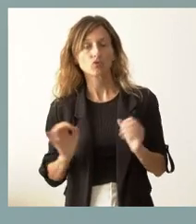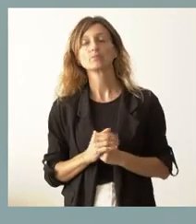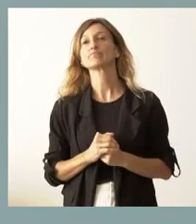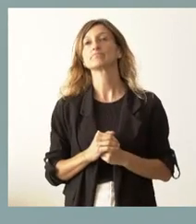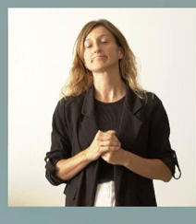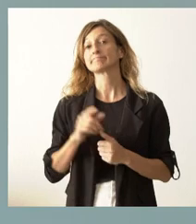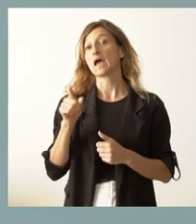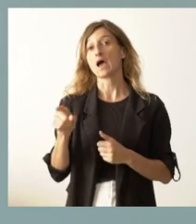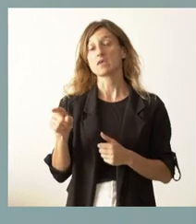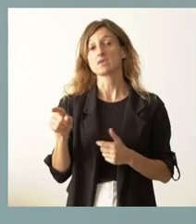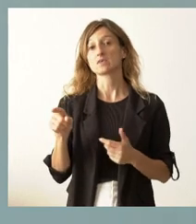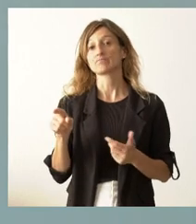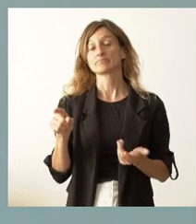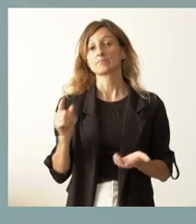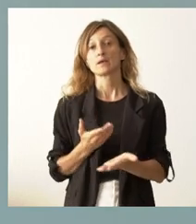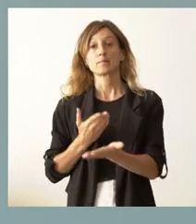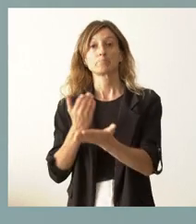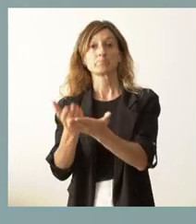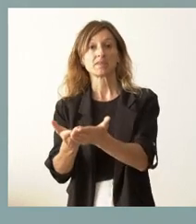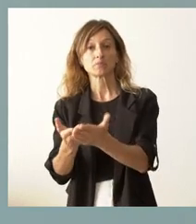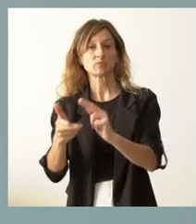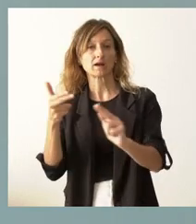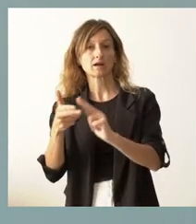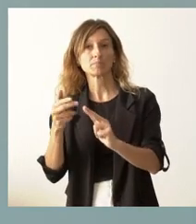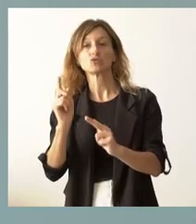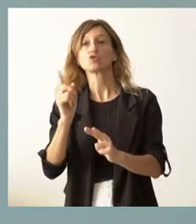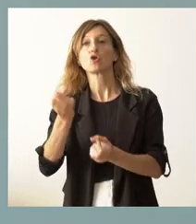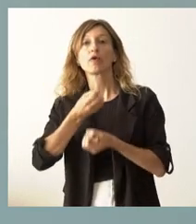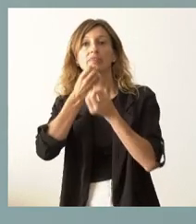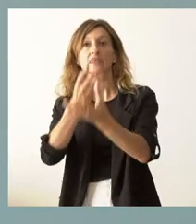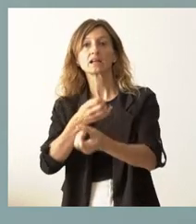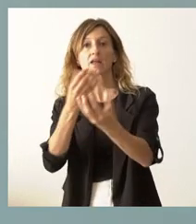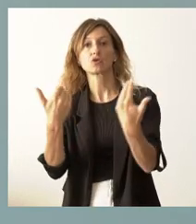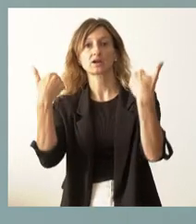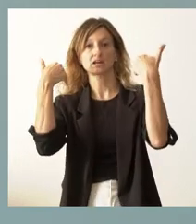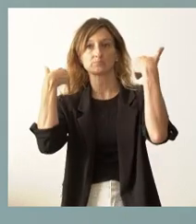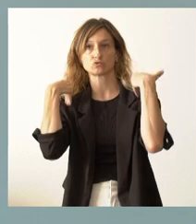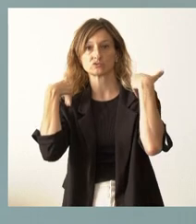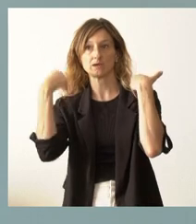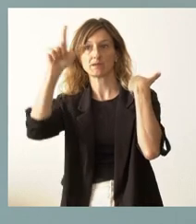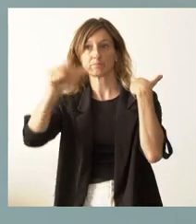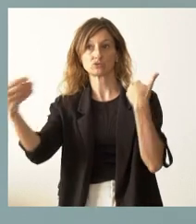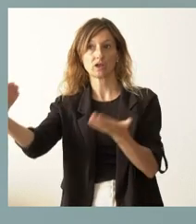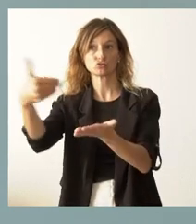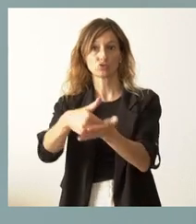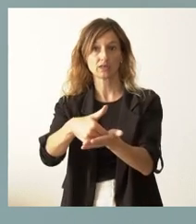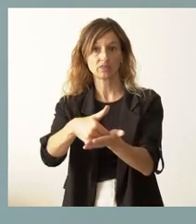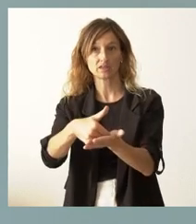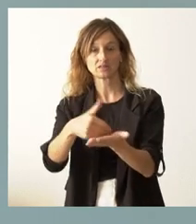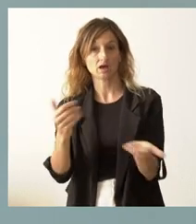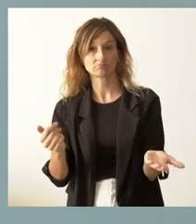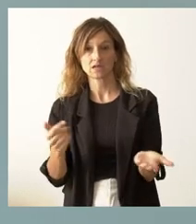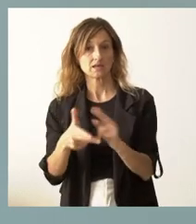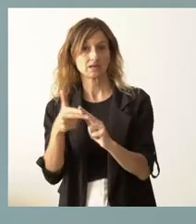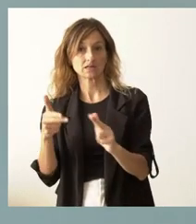Y ahí, simplemente, lo que estamos solicitando para que el trámite sea muy rápido, es una declaración responsable por parte del solicitante, ni siquiera en la fase inicial